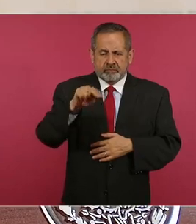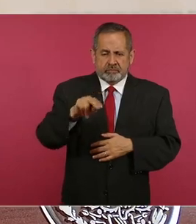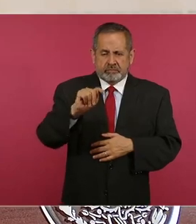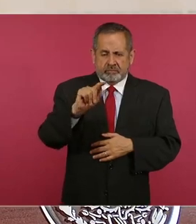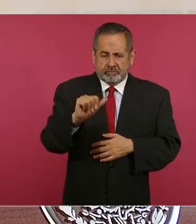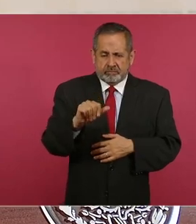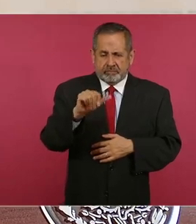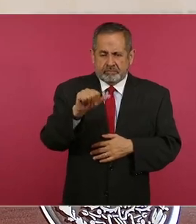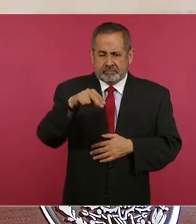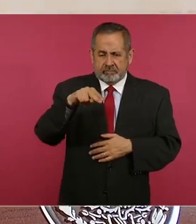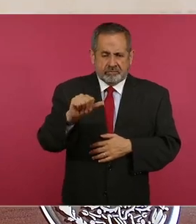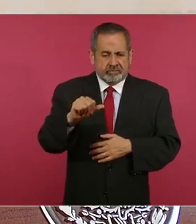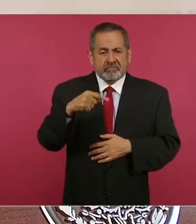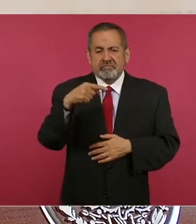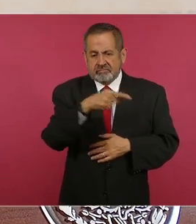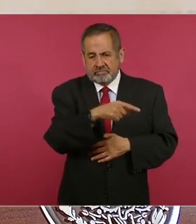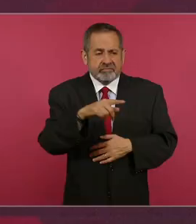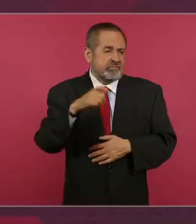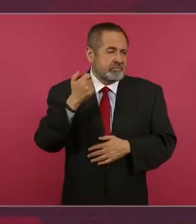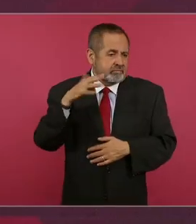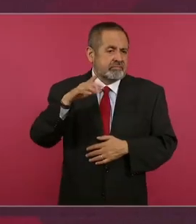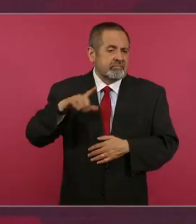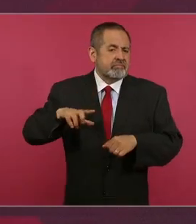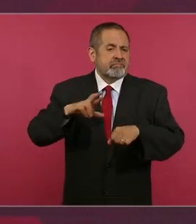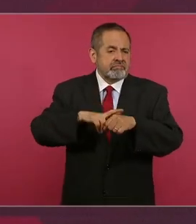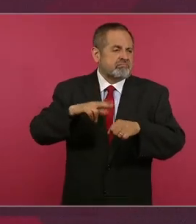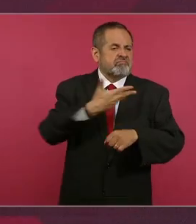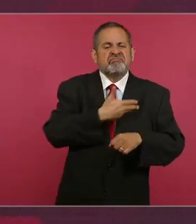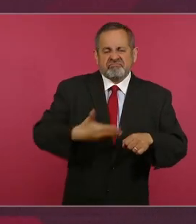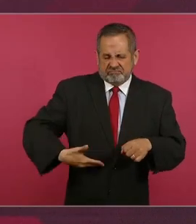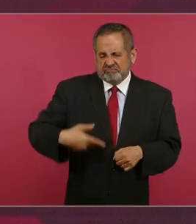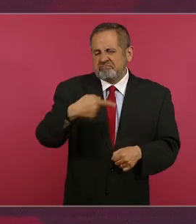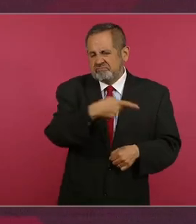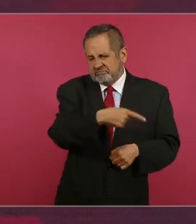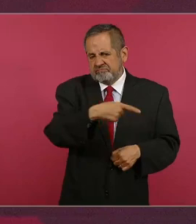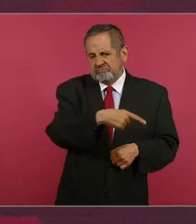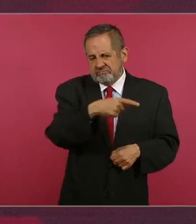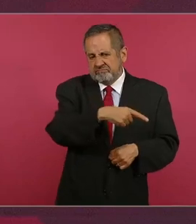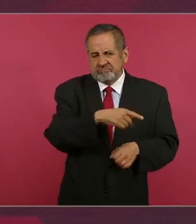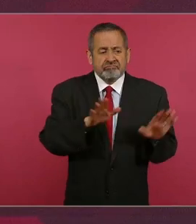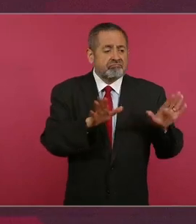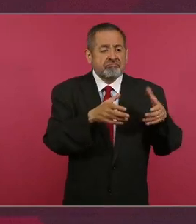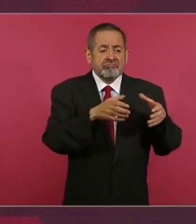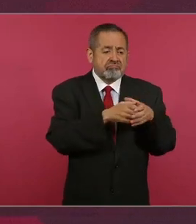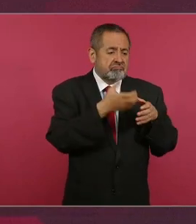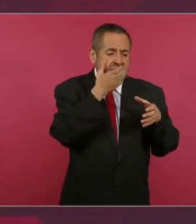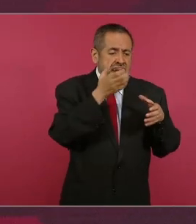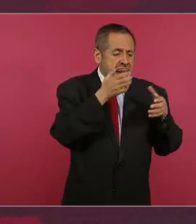gobernador, presidente, conservador,